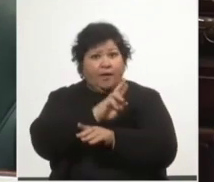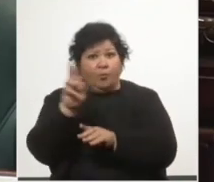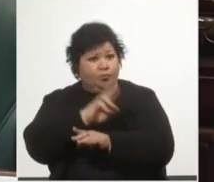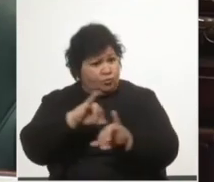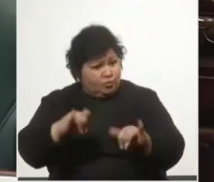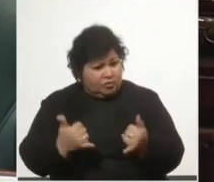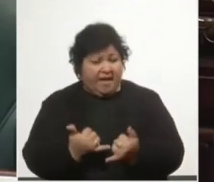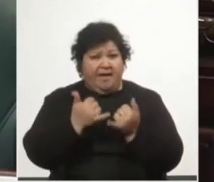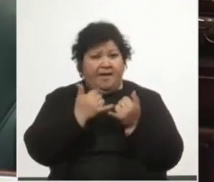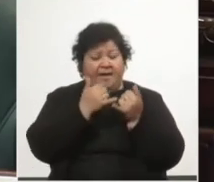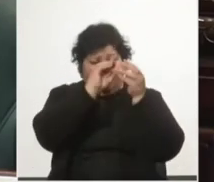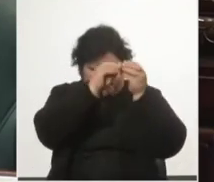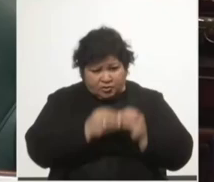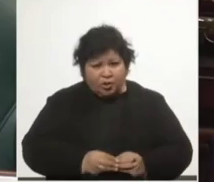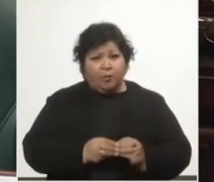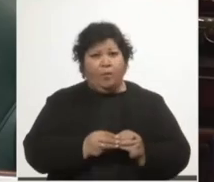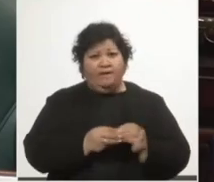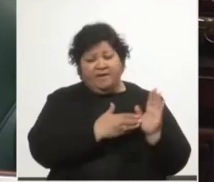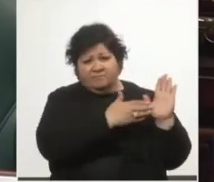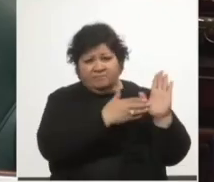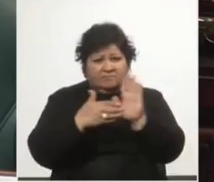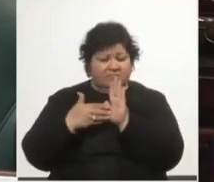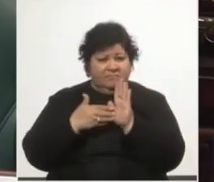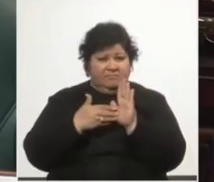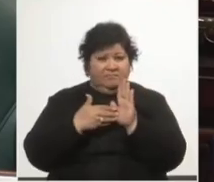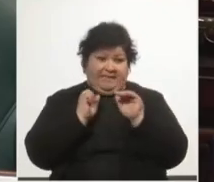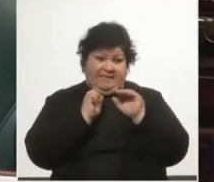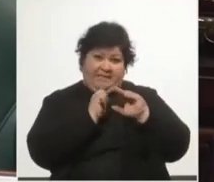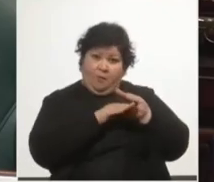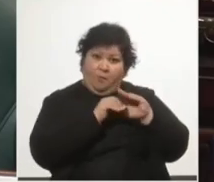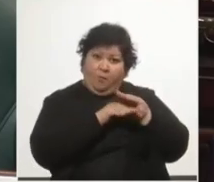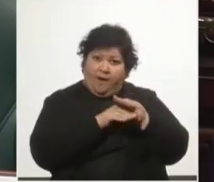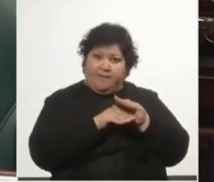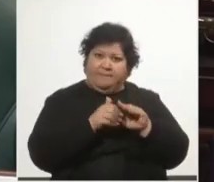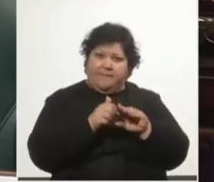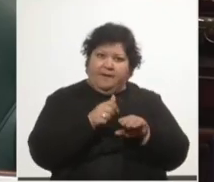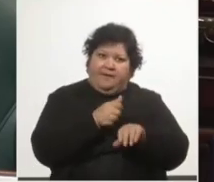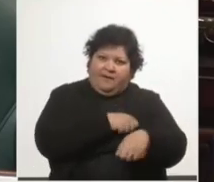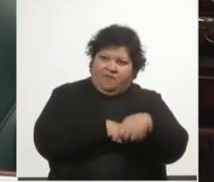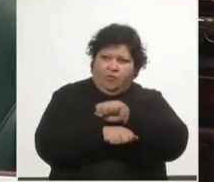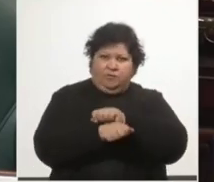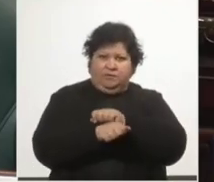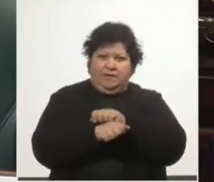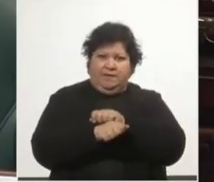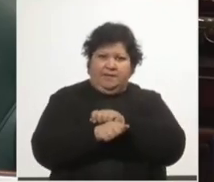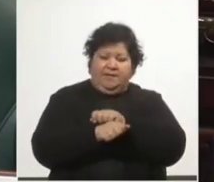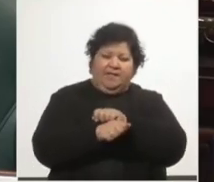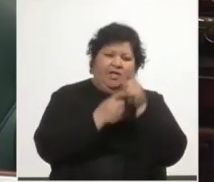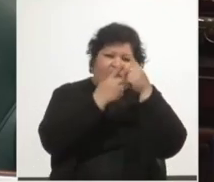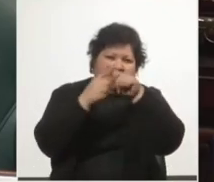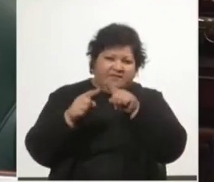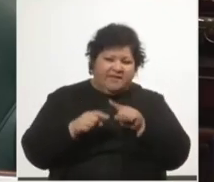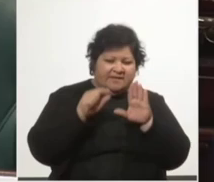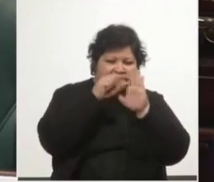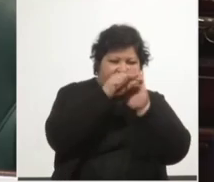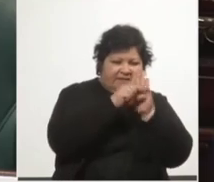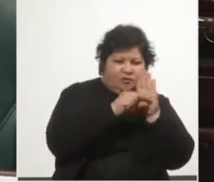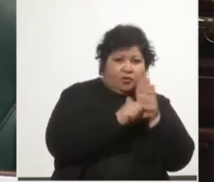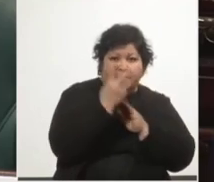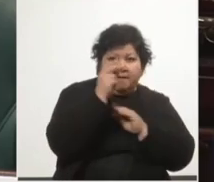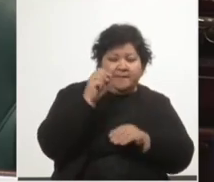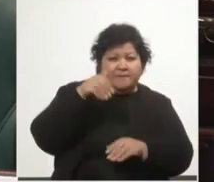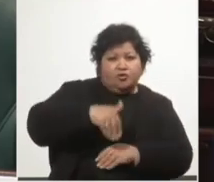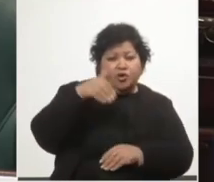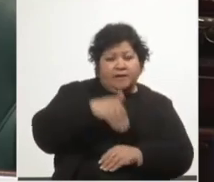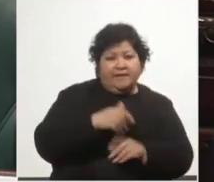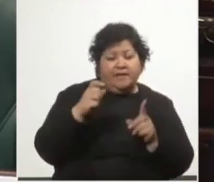rendición de cuentas y que se reservan para reforzar rubros en los diversos incisos. Tomar 20 millones de dólares anuales